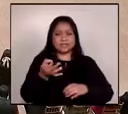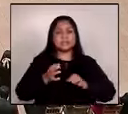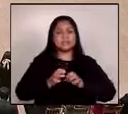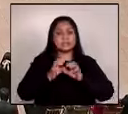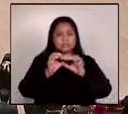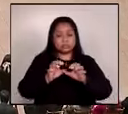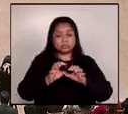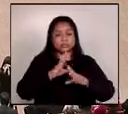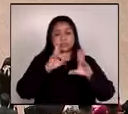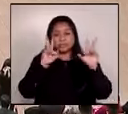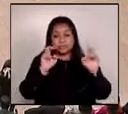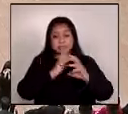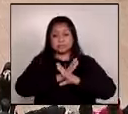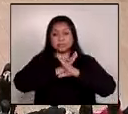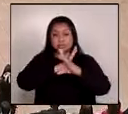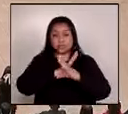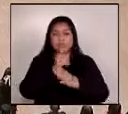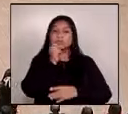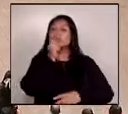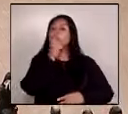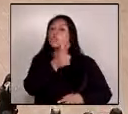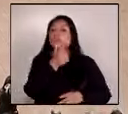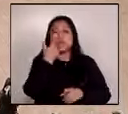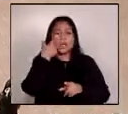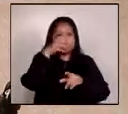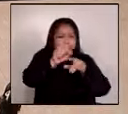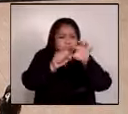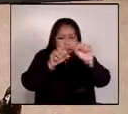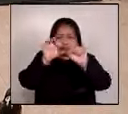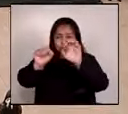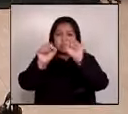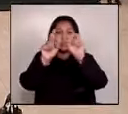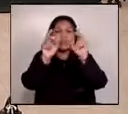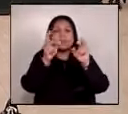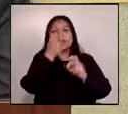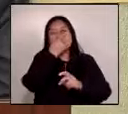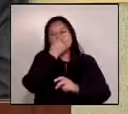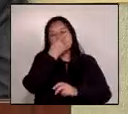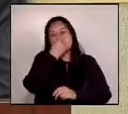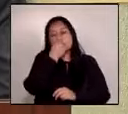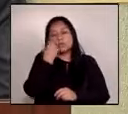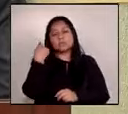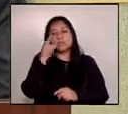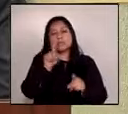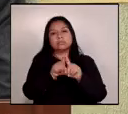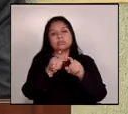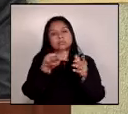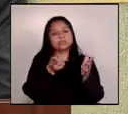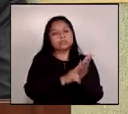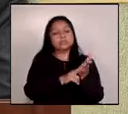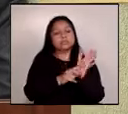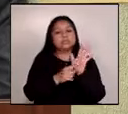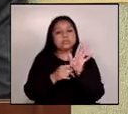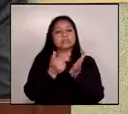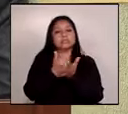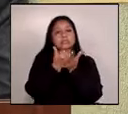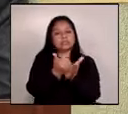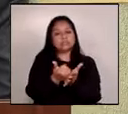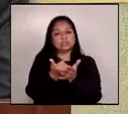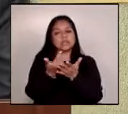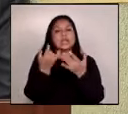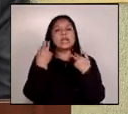prevención denuncia e identificación de patrones de corrupción que nos permitan implementar las reformas